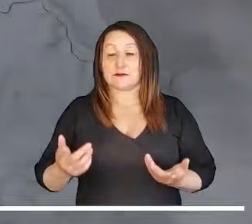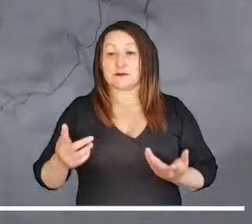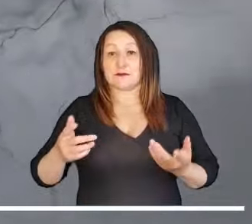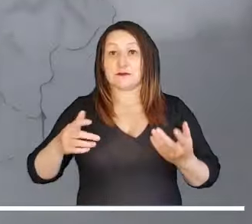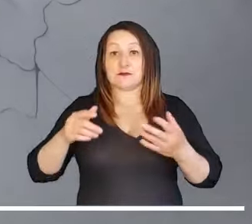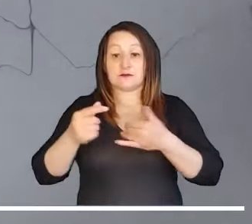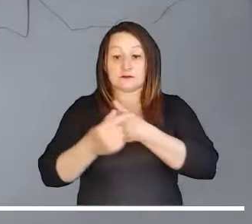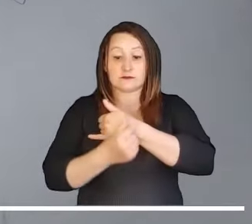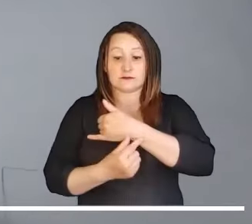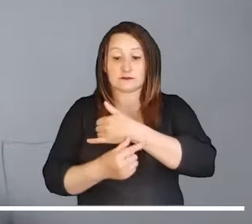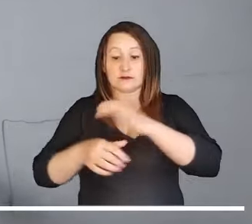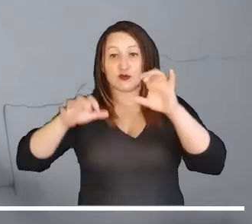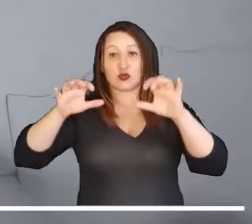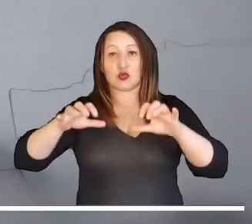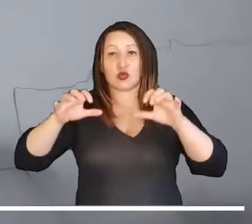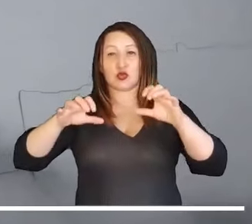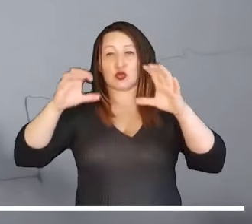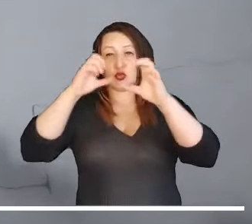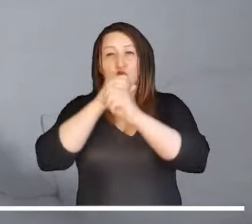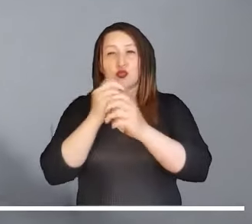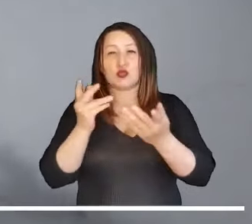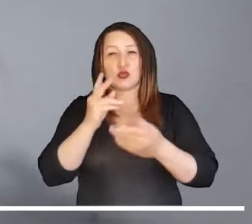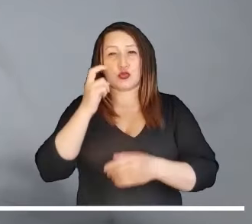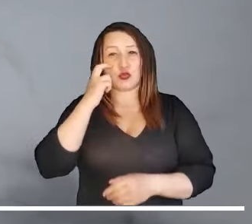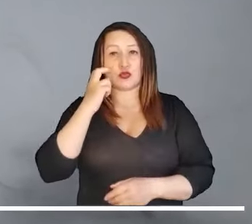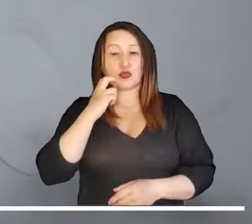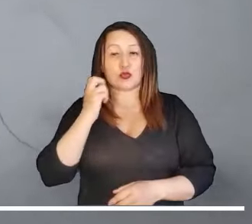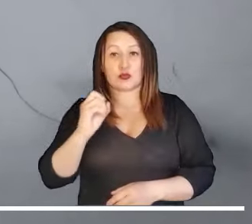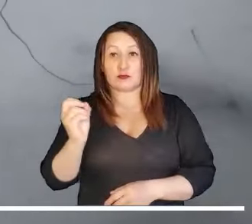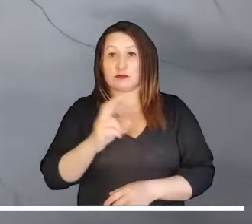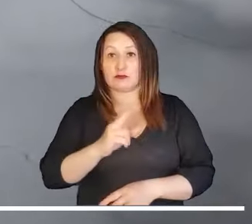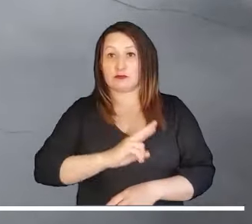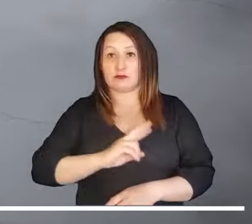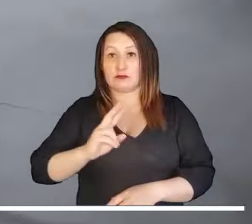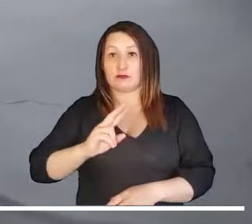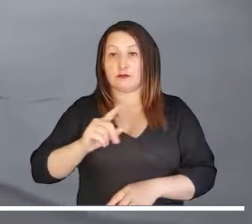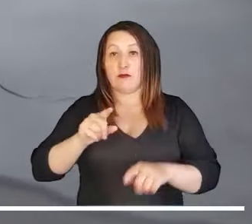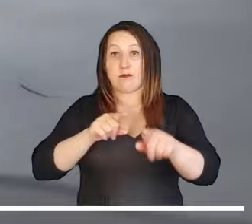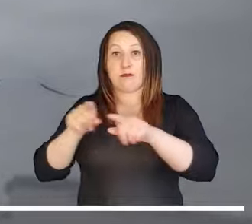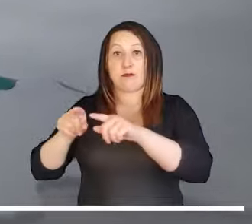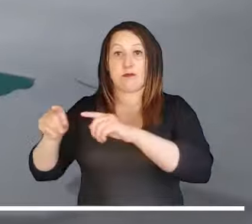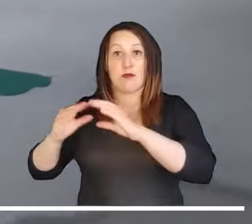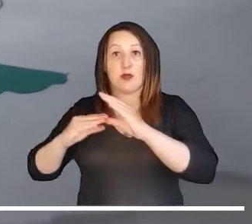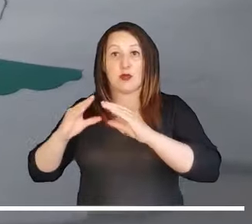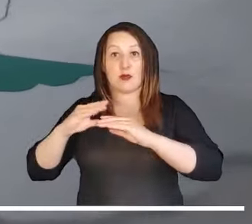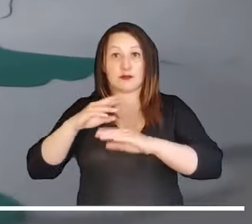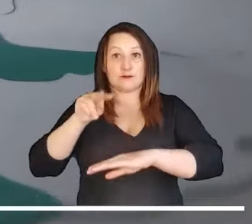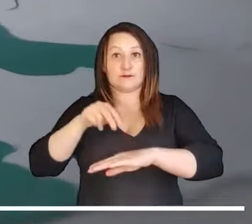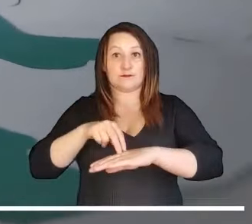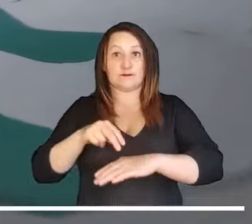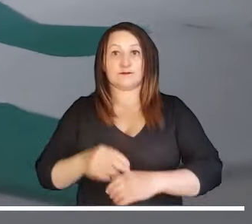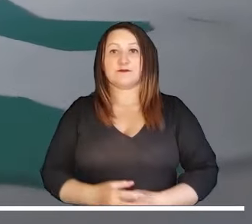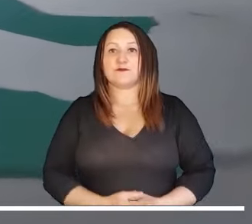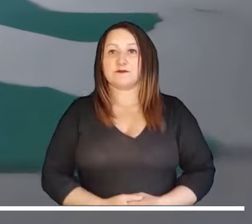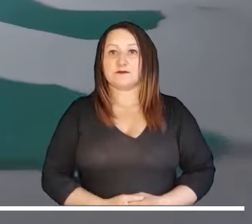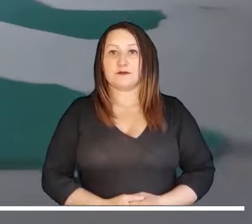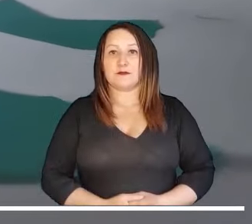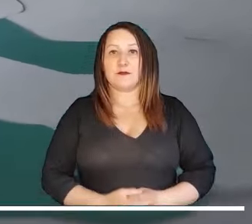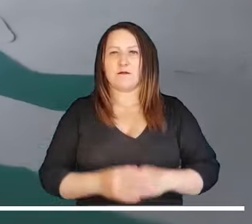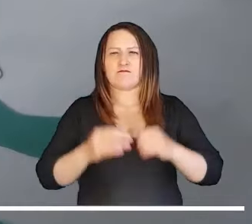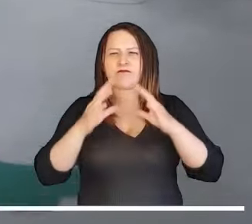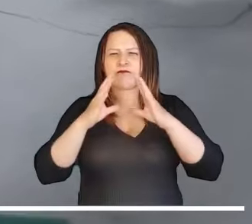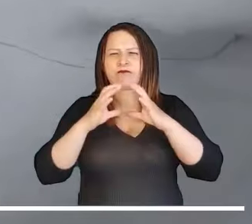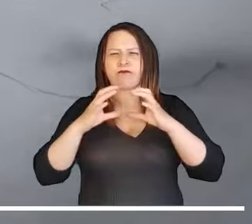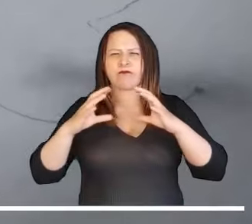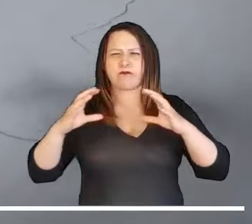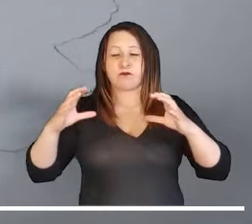Pacífico, las precipitaciones nocturnas se concentrarían en Chocó, oriente de Valle del Cauca y sectores dispersos de Cauca y